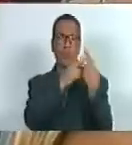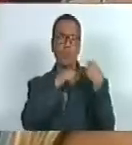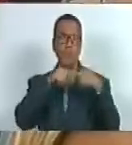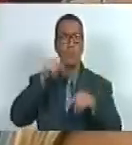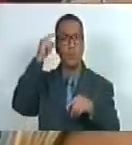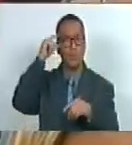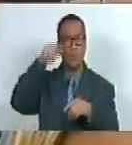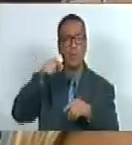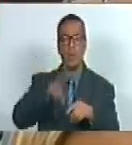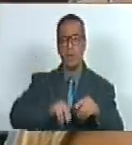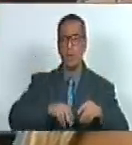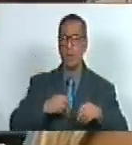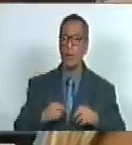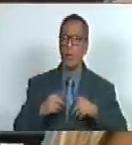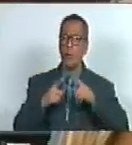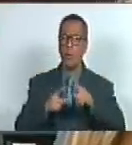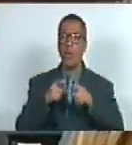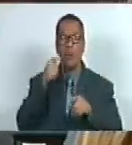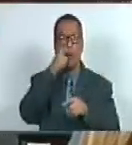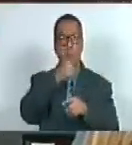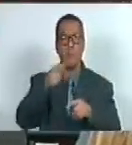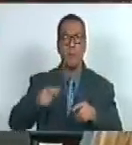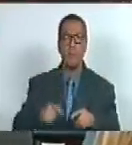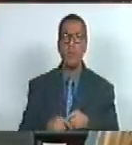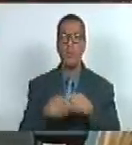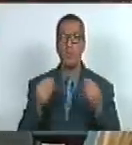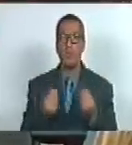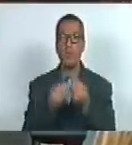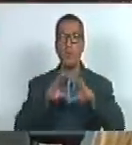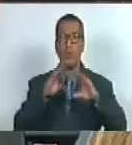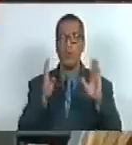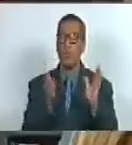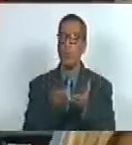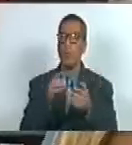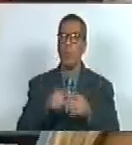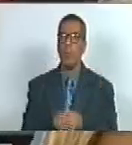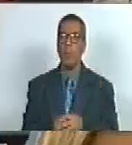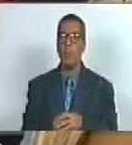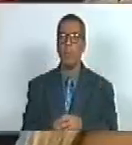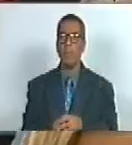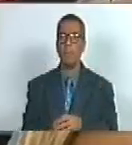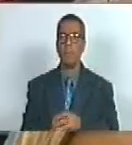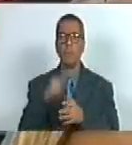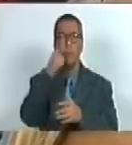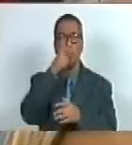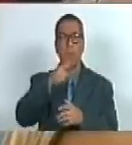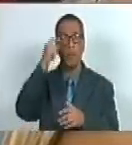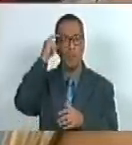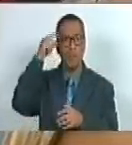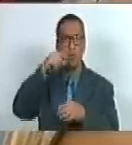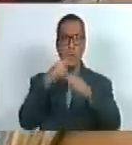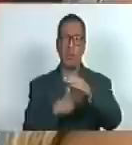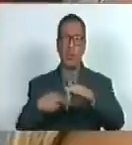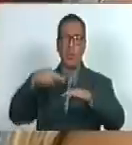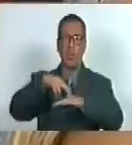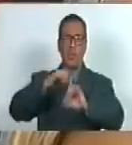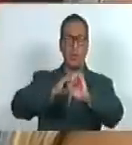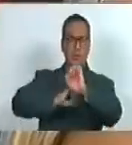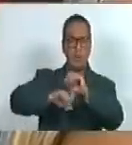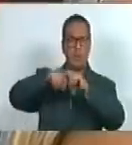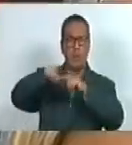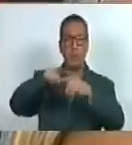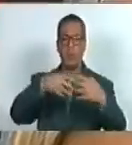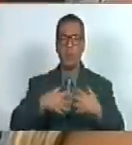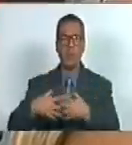hoy la posibilidad de que el pueblo todos los pueblos del mundo sobre todo los pueblos que hoy se levantan contra el fascismo